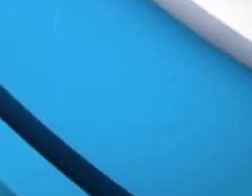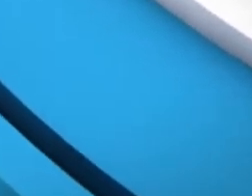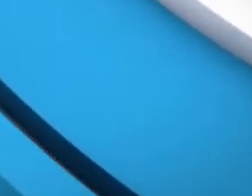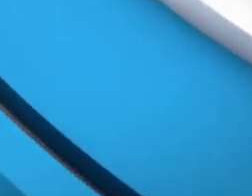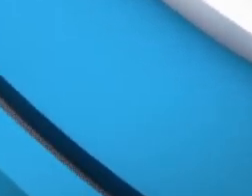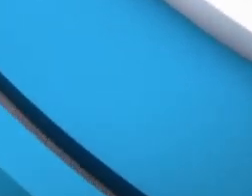¡Gracias! ¡Gracias!